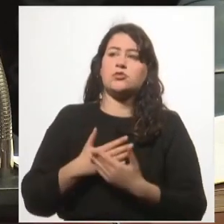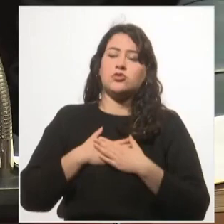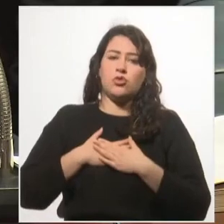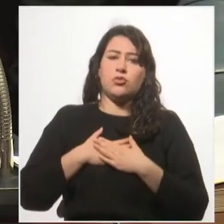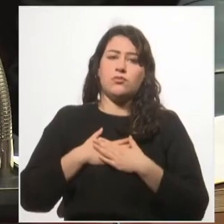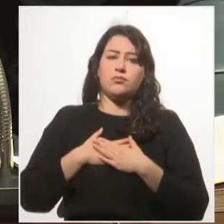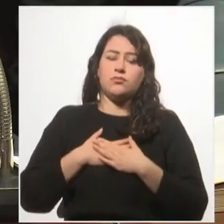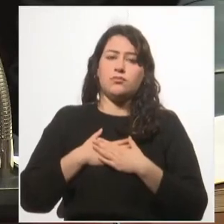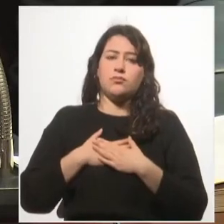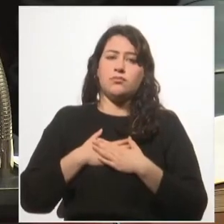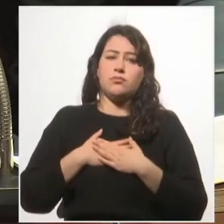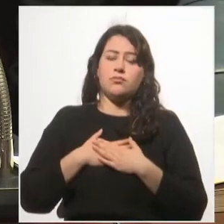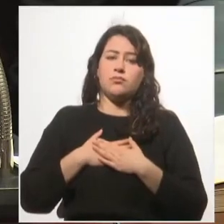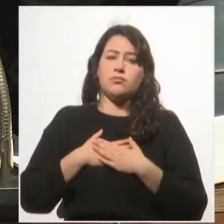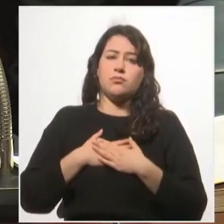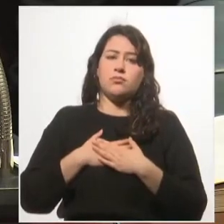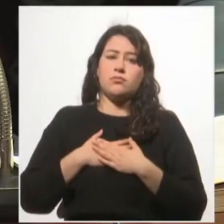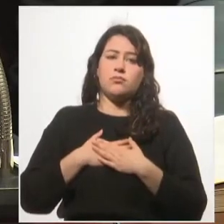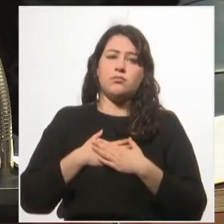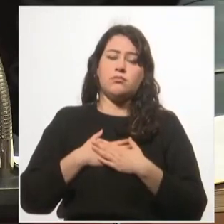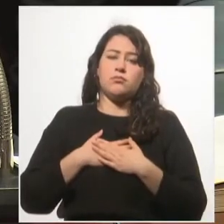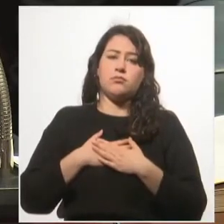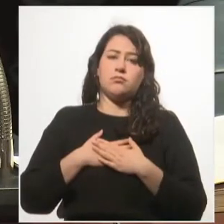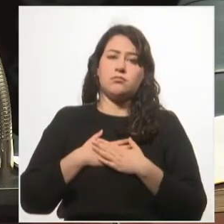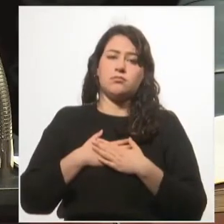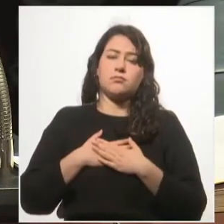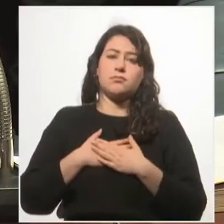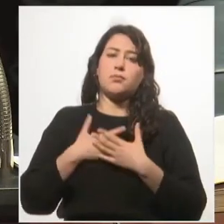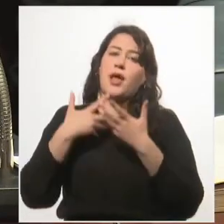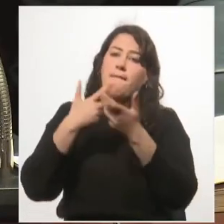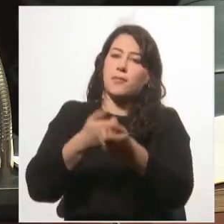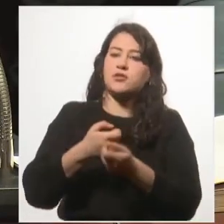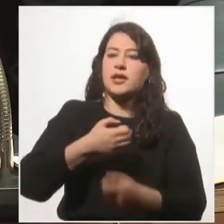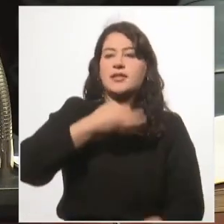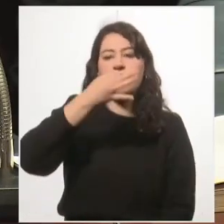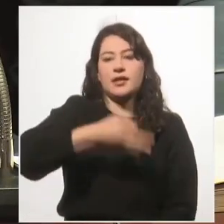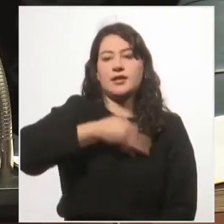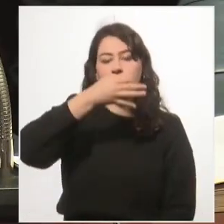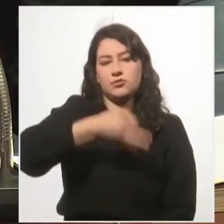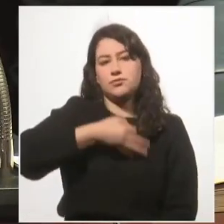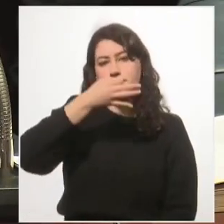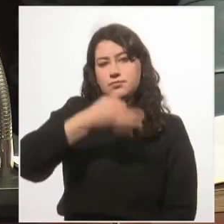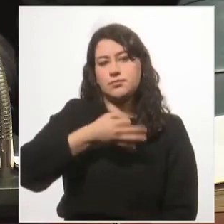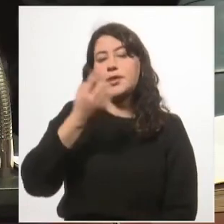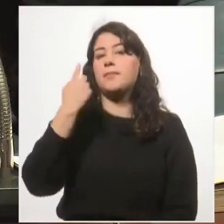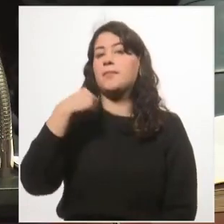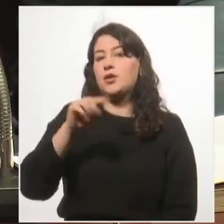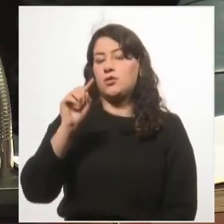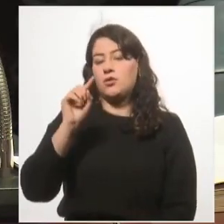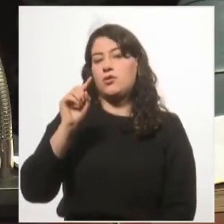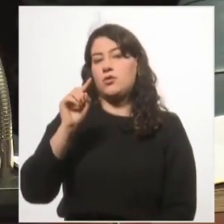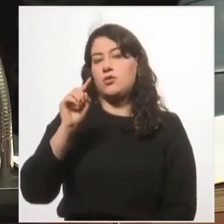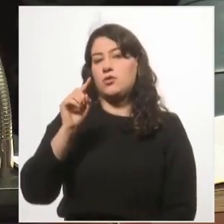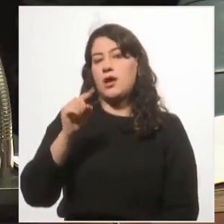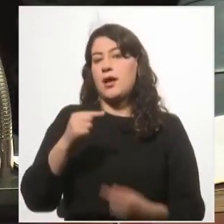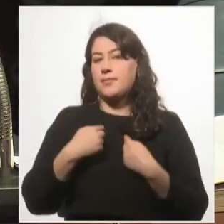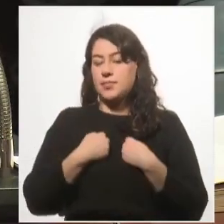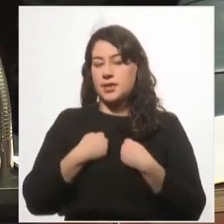acompañar esta declaración, pero eso no me hace